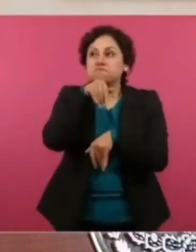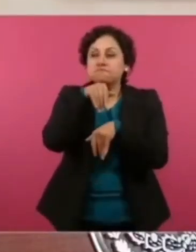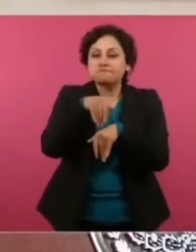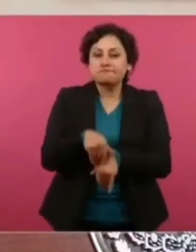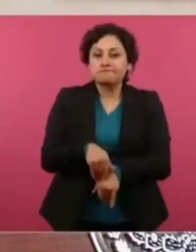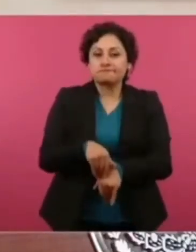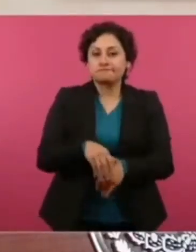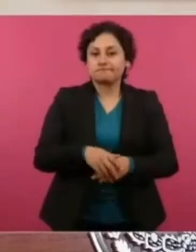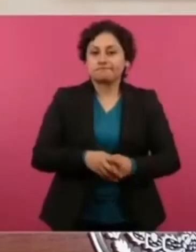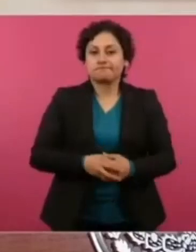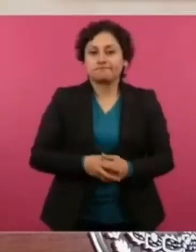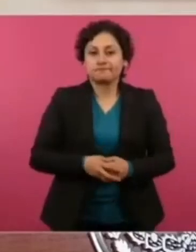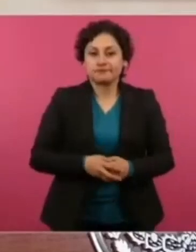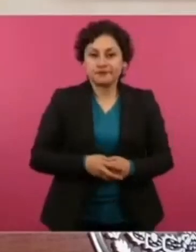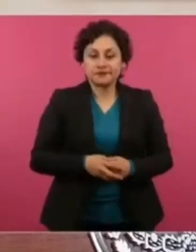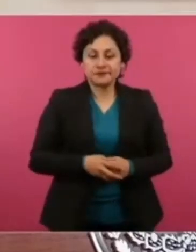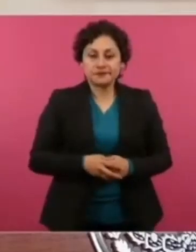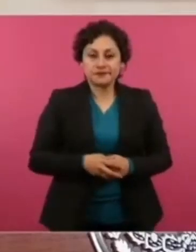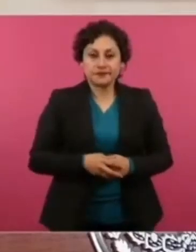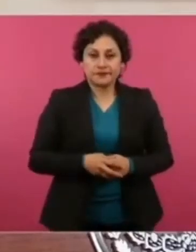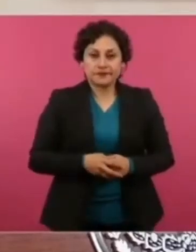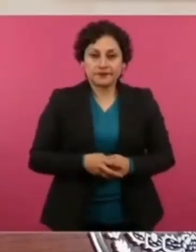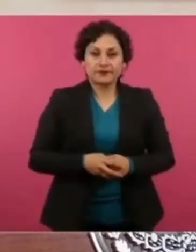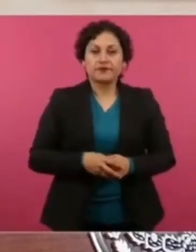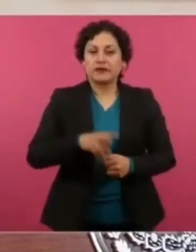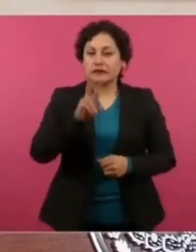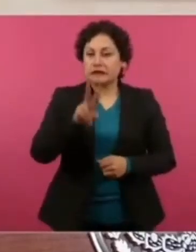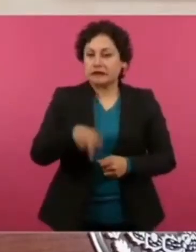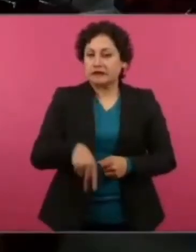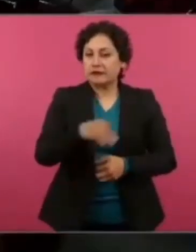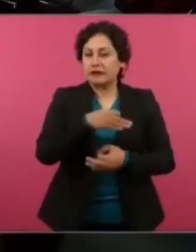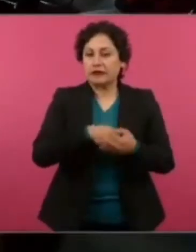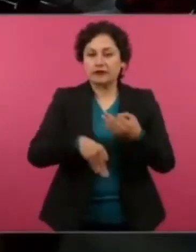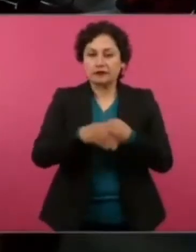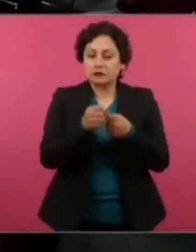Y bien maiciados, ¿no?